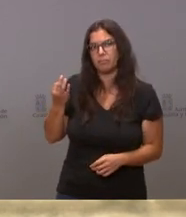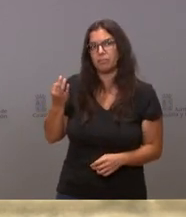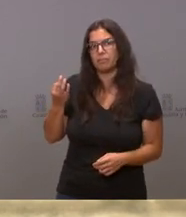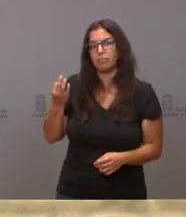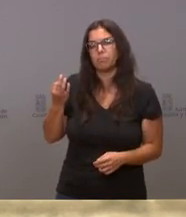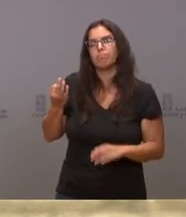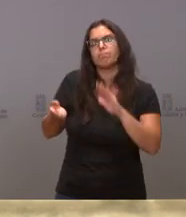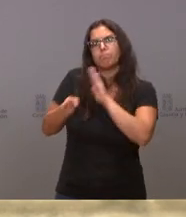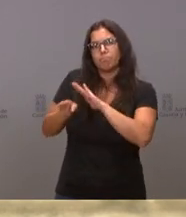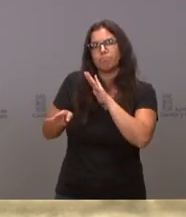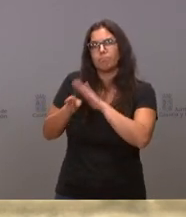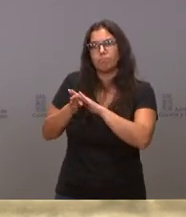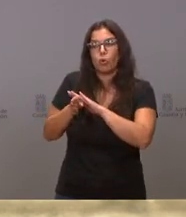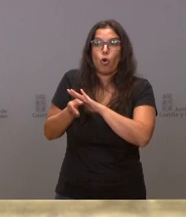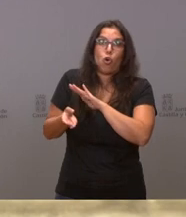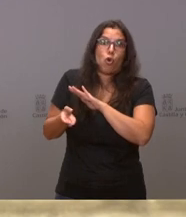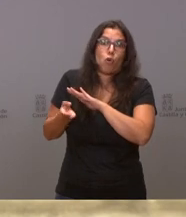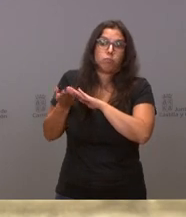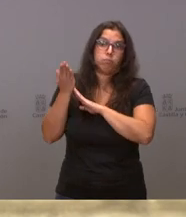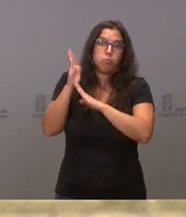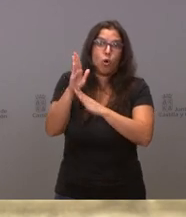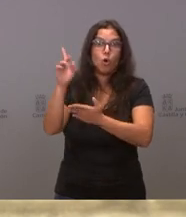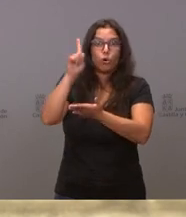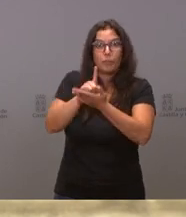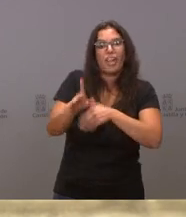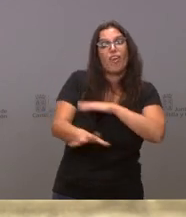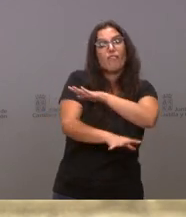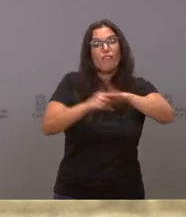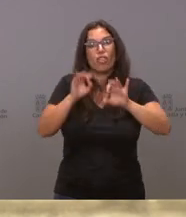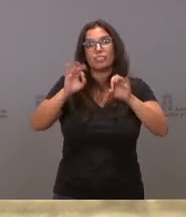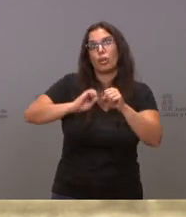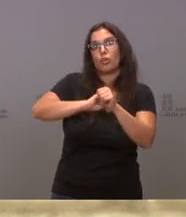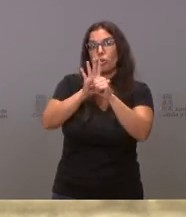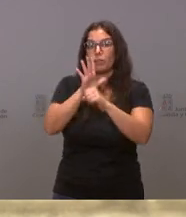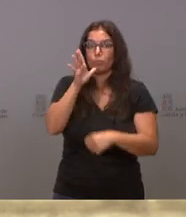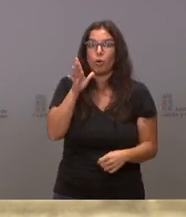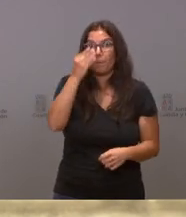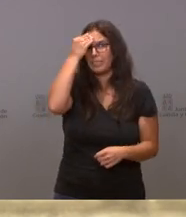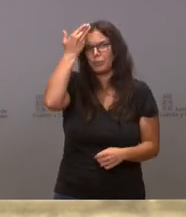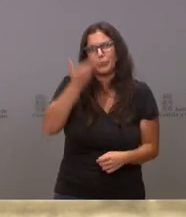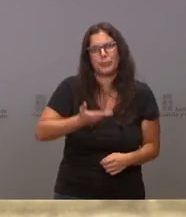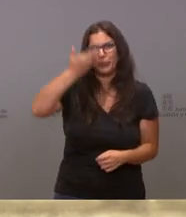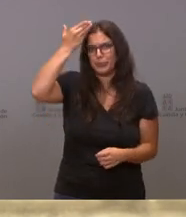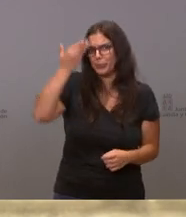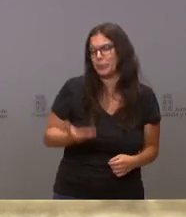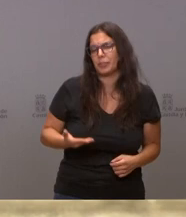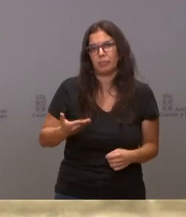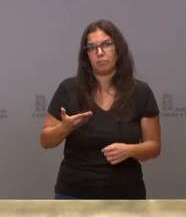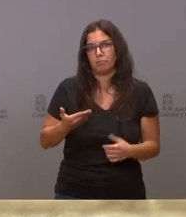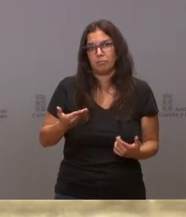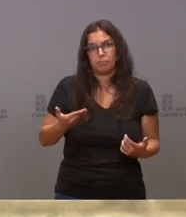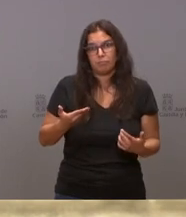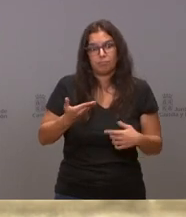mantener o que vuelva a plantear el fondo COVID porque consideramos vital, crucial, imprescindible